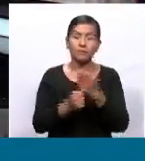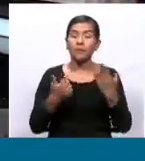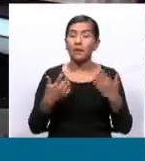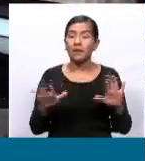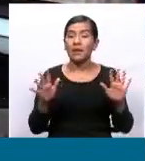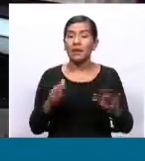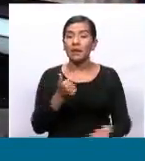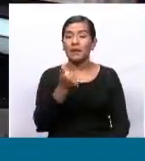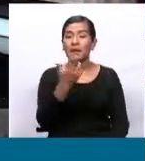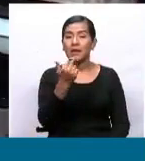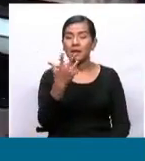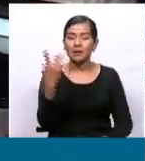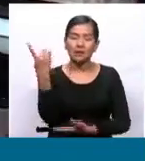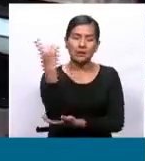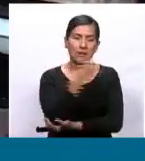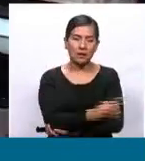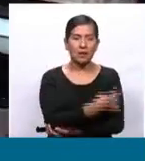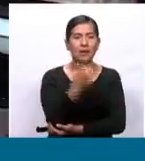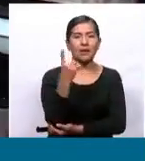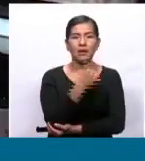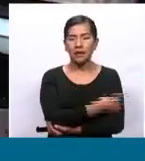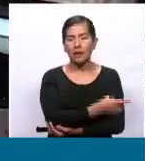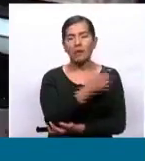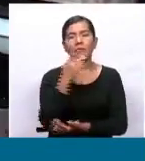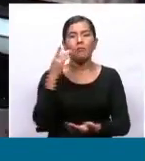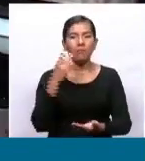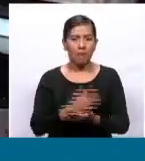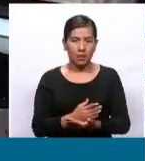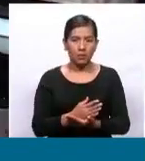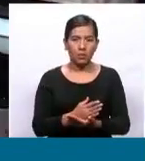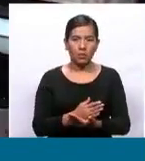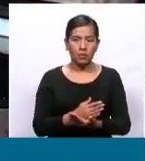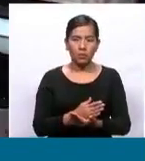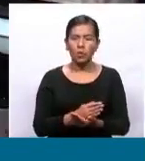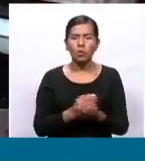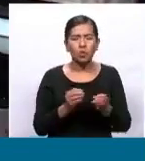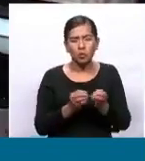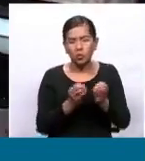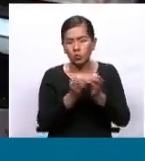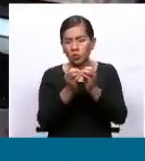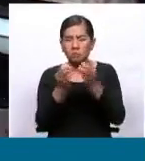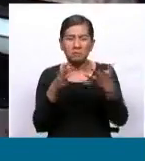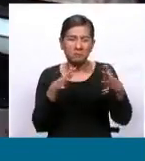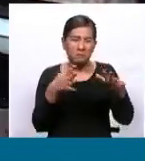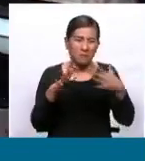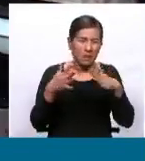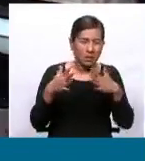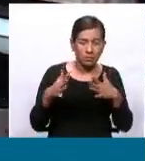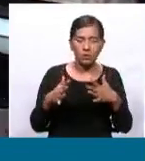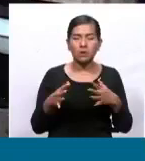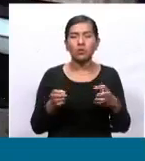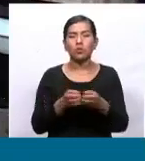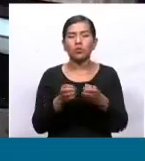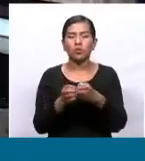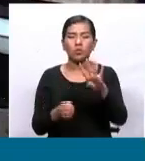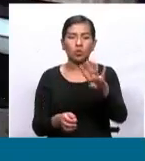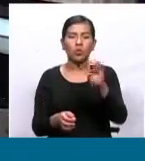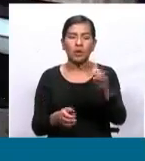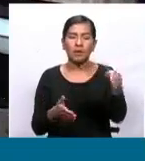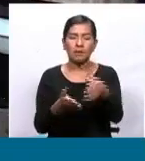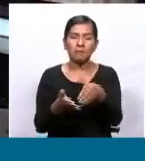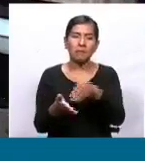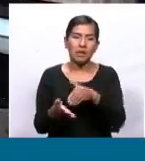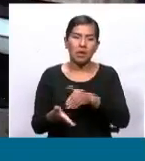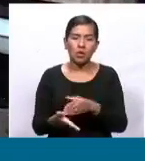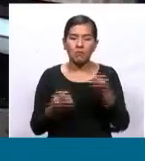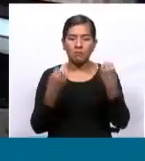13 días de paro. 13 días de paro y se calcula, promedio, más o menos, que son 40 millones que se